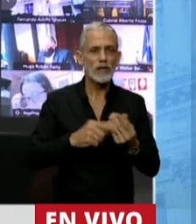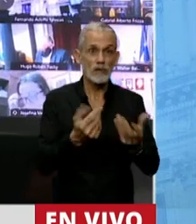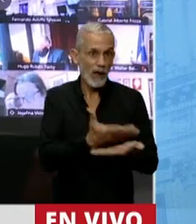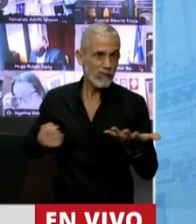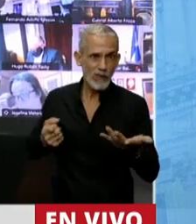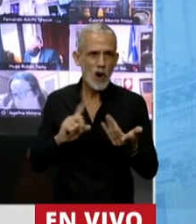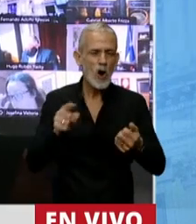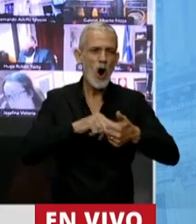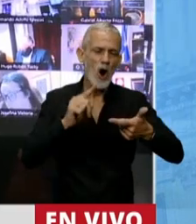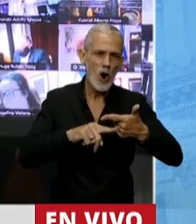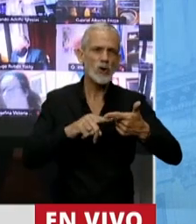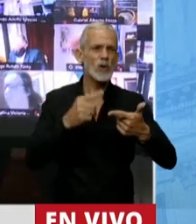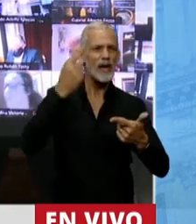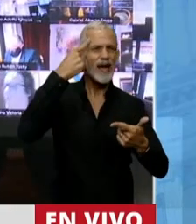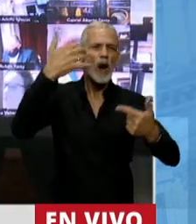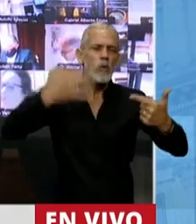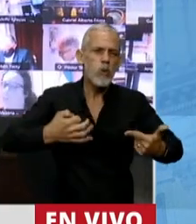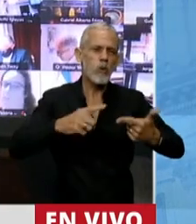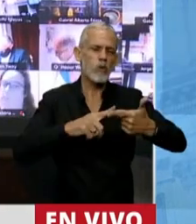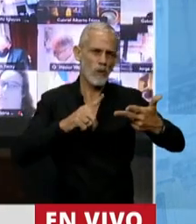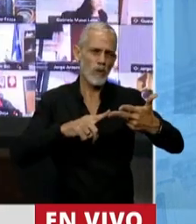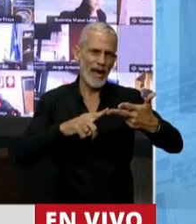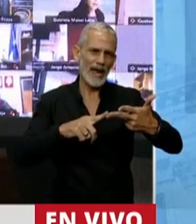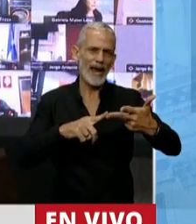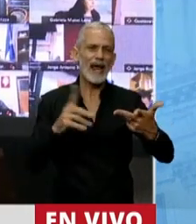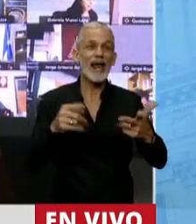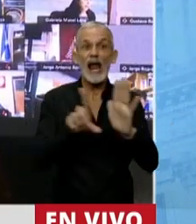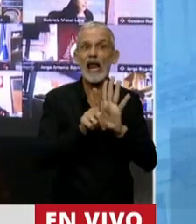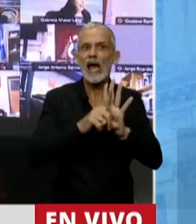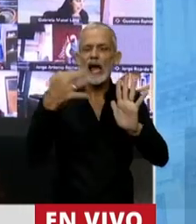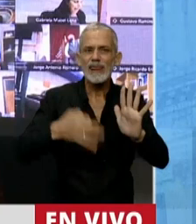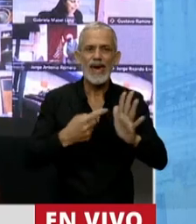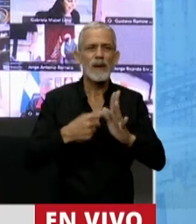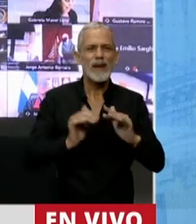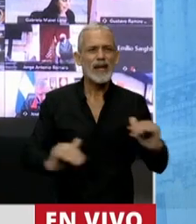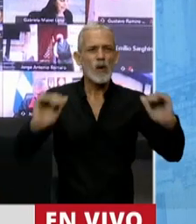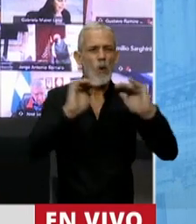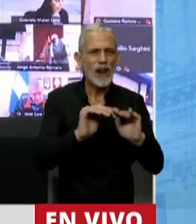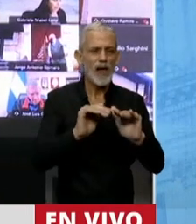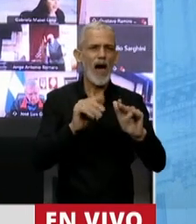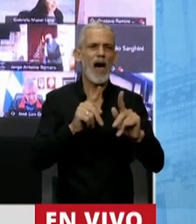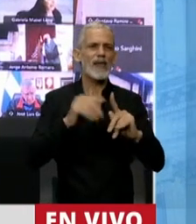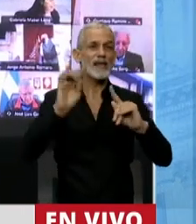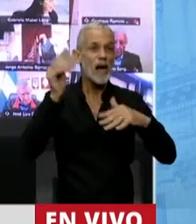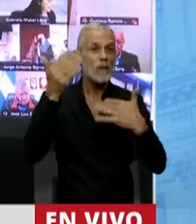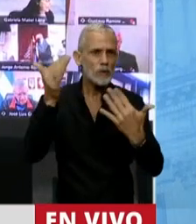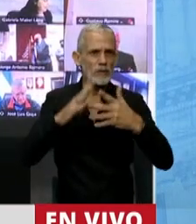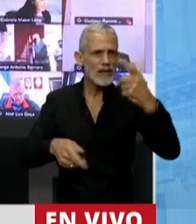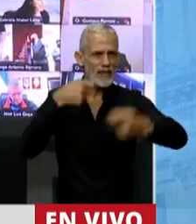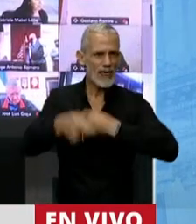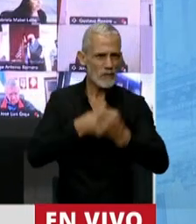confiscatoriedad, el de la razonabilidad jurídica, el de la legalidad, el de la igualdad, el de la capacidad